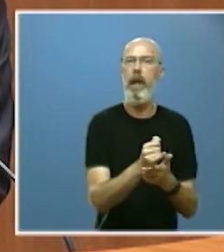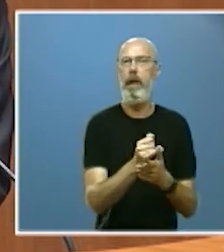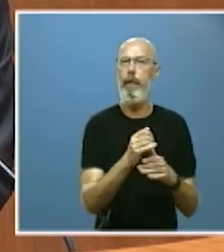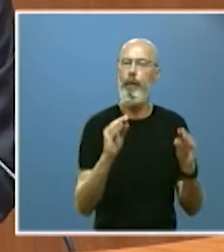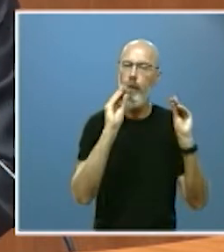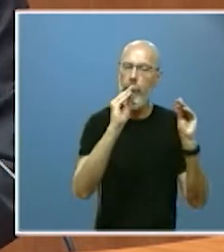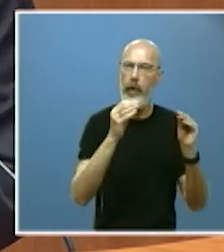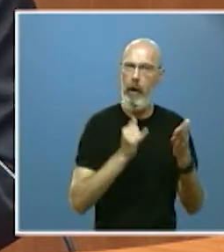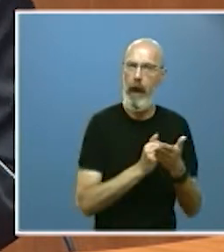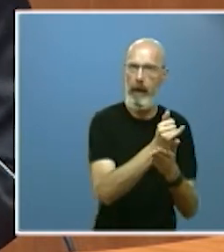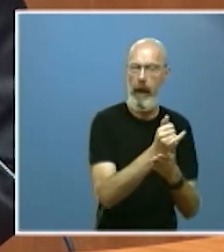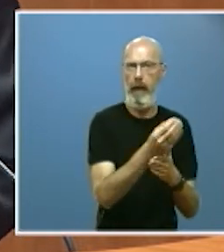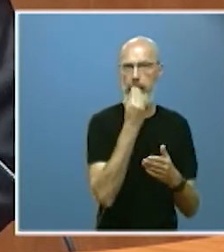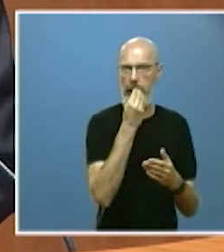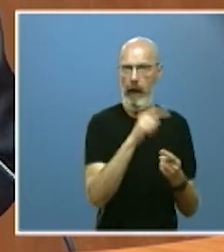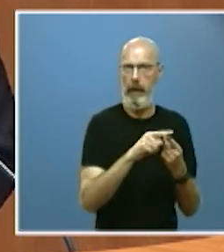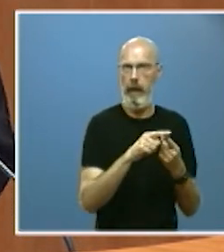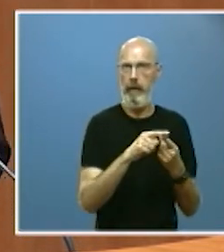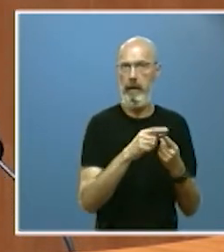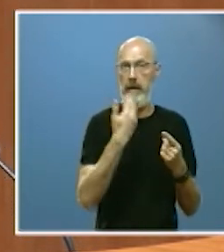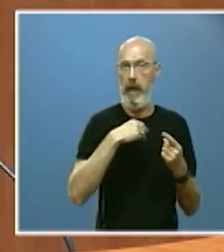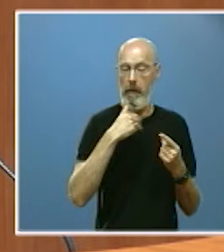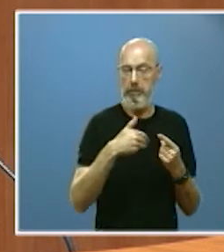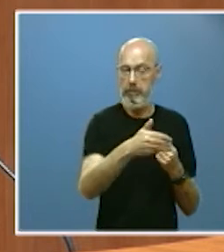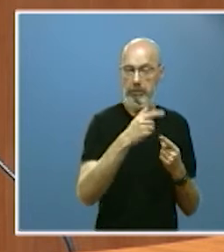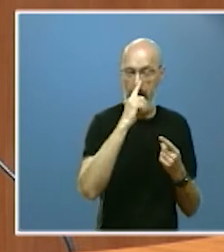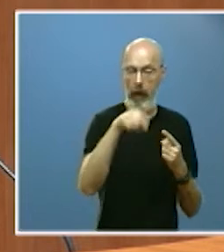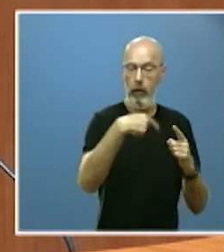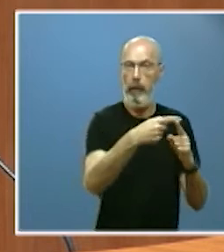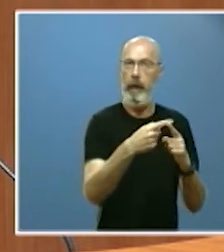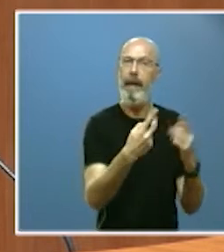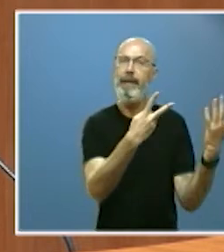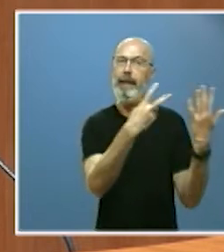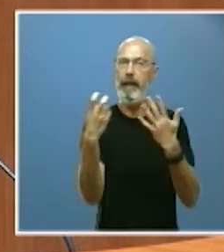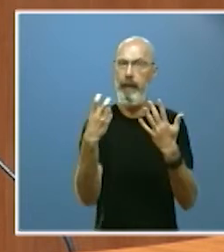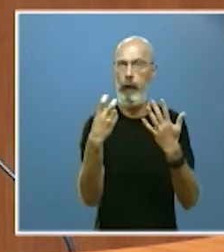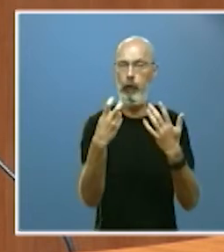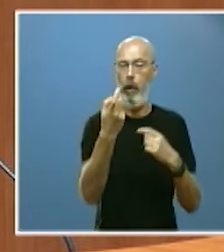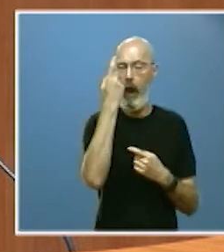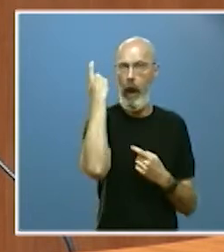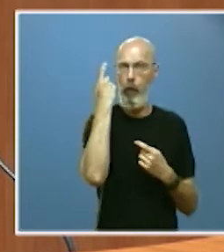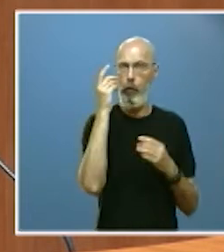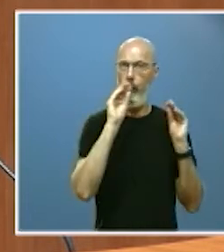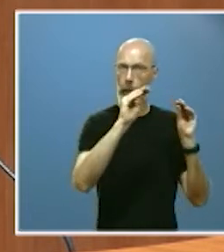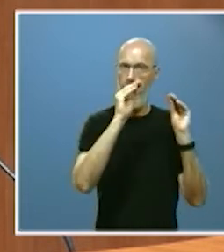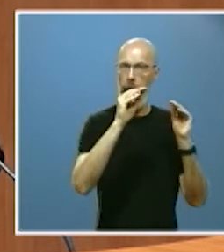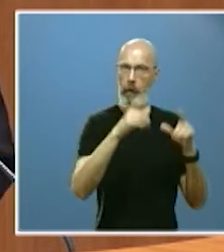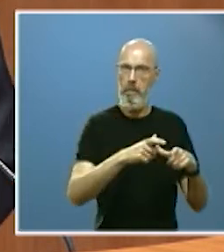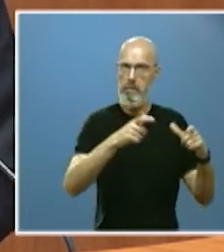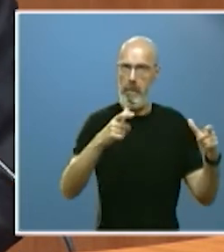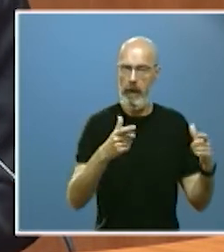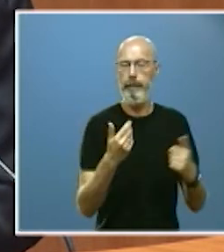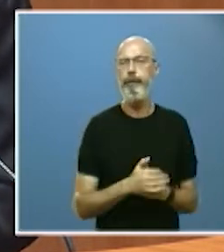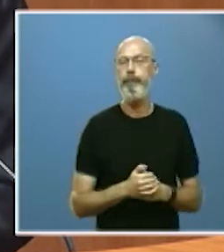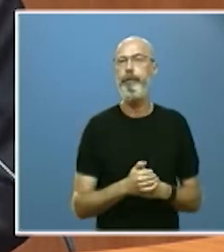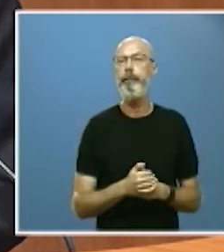que nos permitirá superar el próximo curso los 700 alumnos de formación reglada. También se